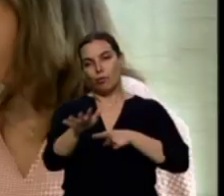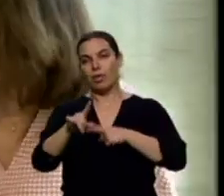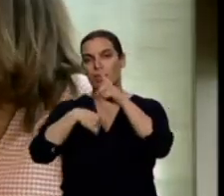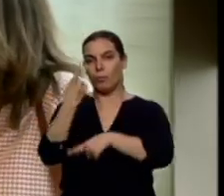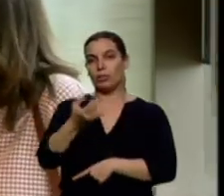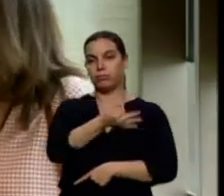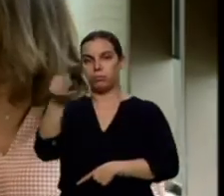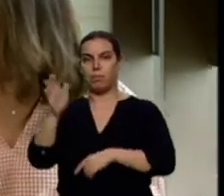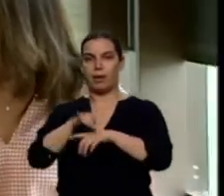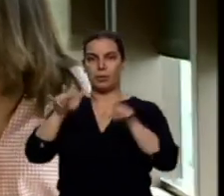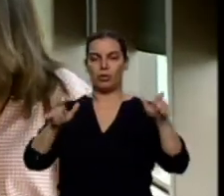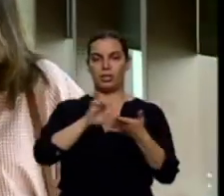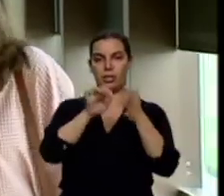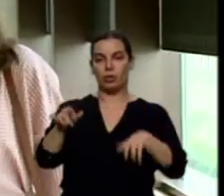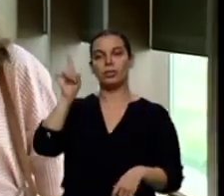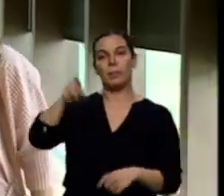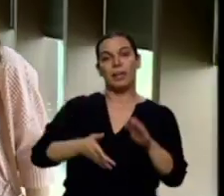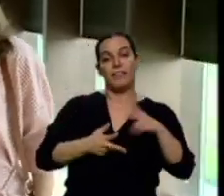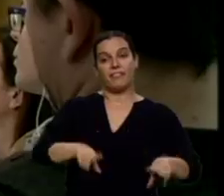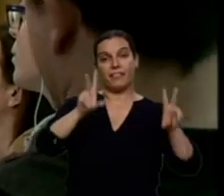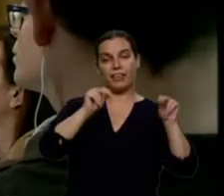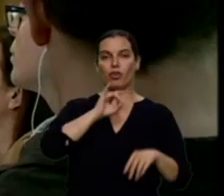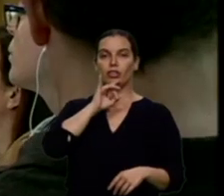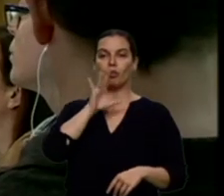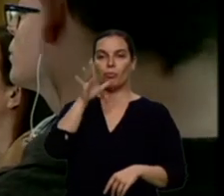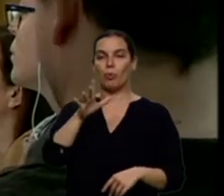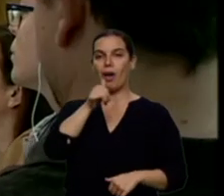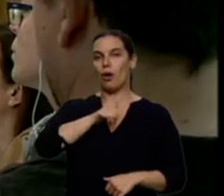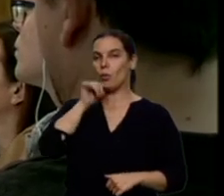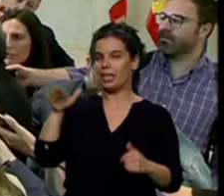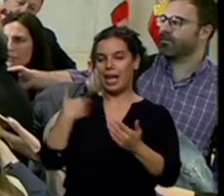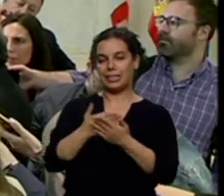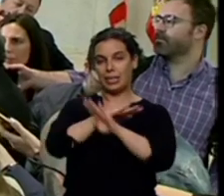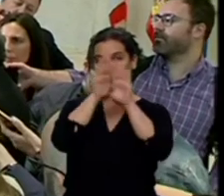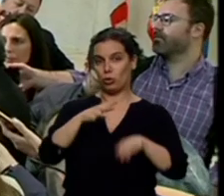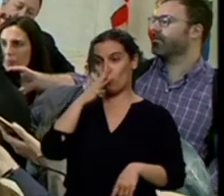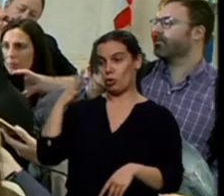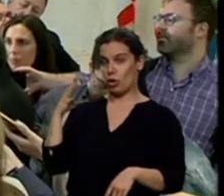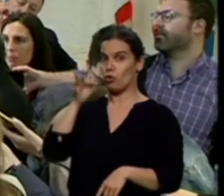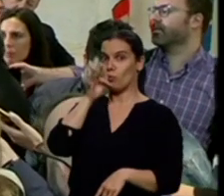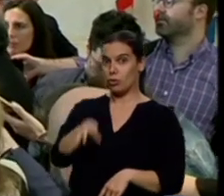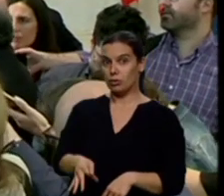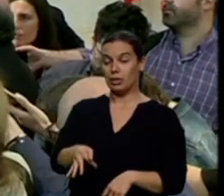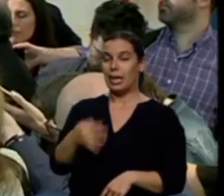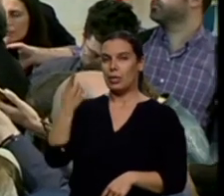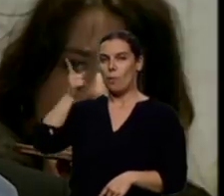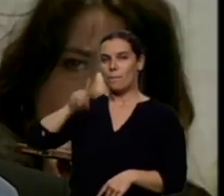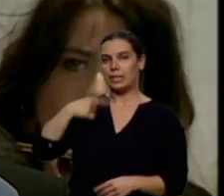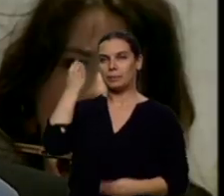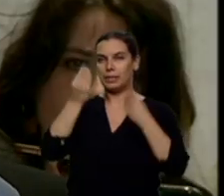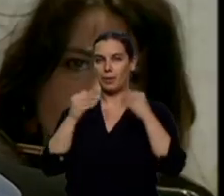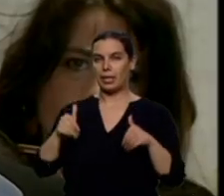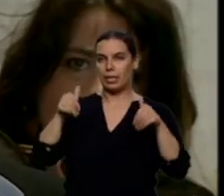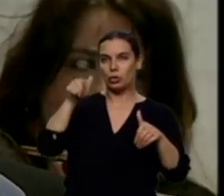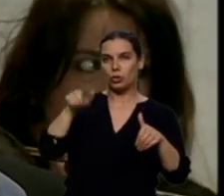Se va también satisfecho por haber llegado hasta el final, que fue lo que prometió hace cuatro años, cuando estuvo un mes dudándose y continuar. Hasta el